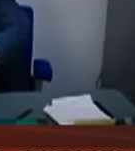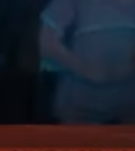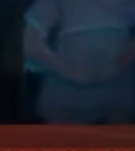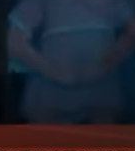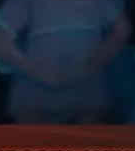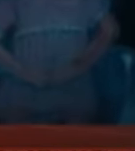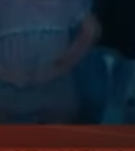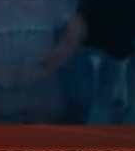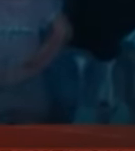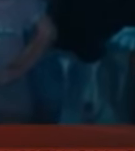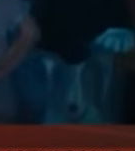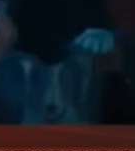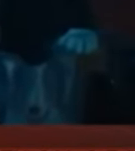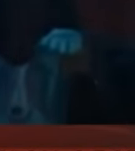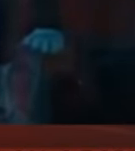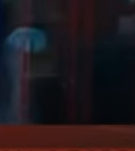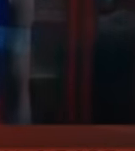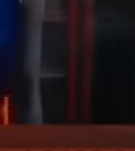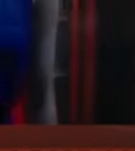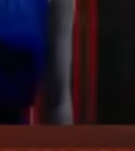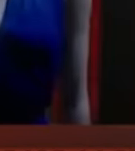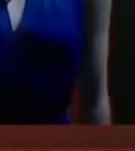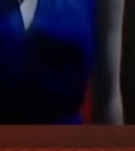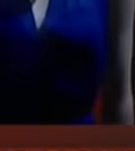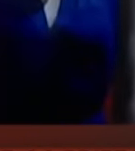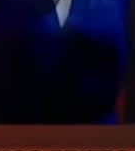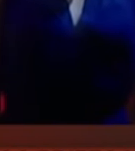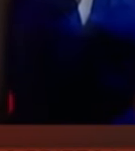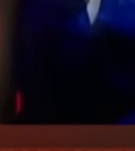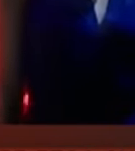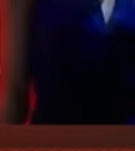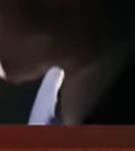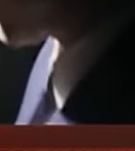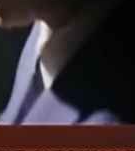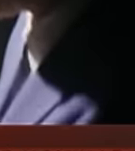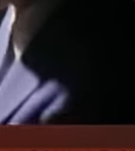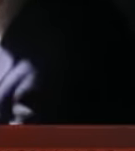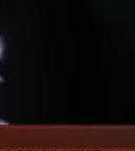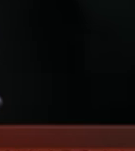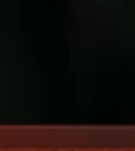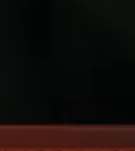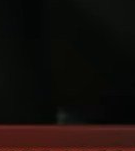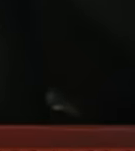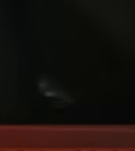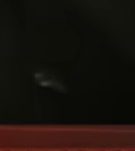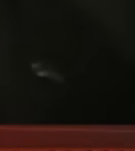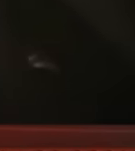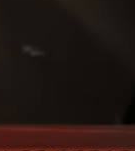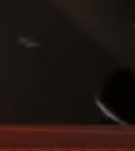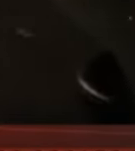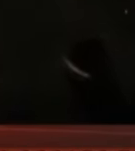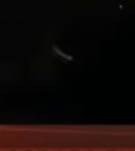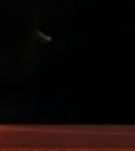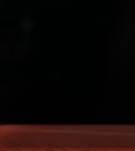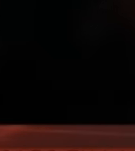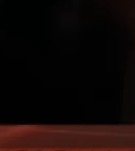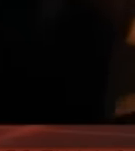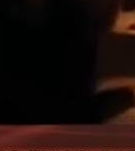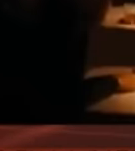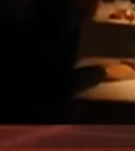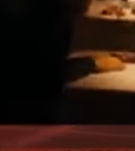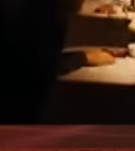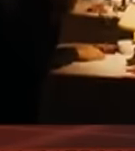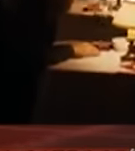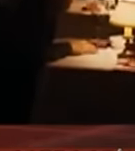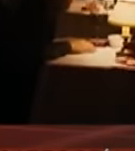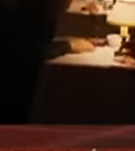nominaciones para la 89a entrega del Oscar en 13 categorías empatando así la cifra récord obtenida previamente